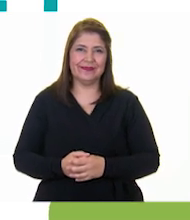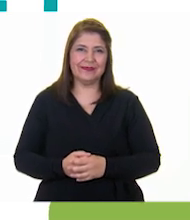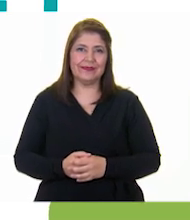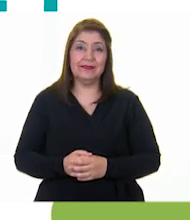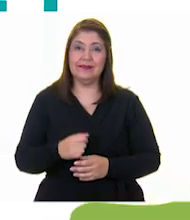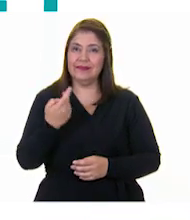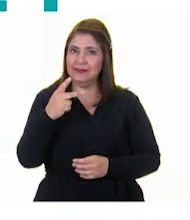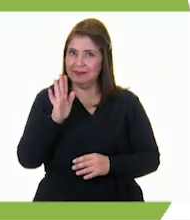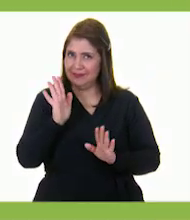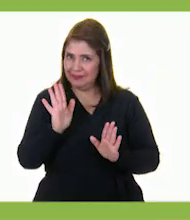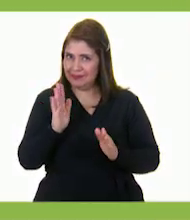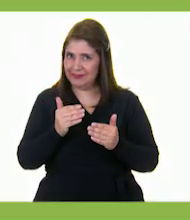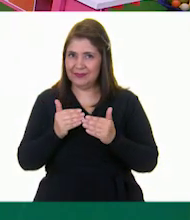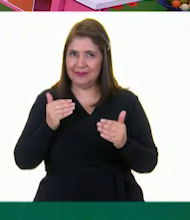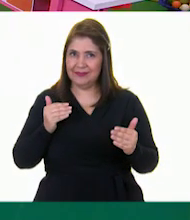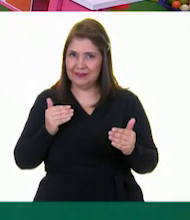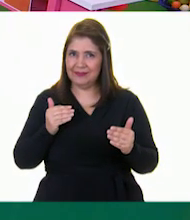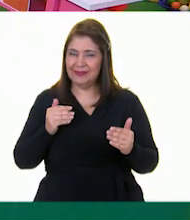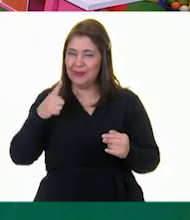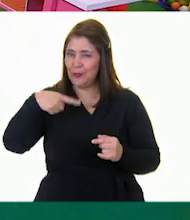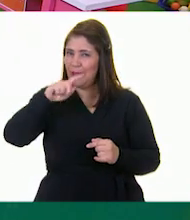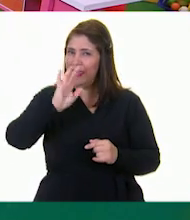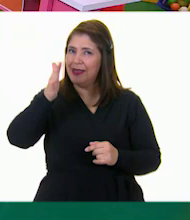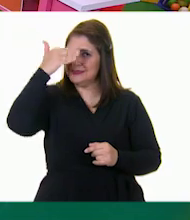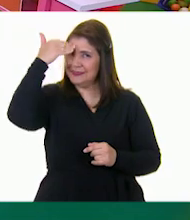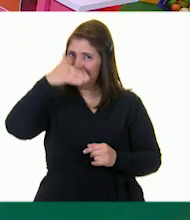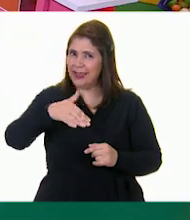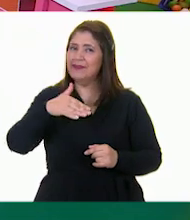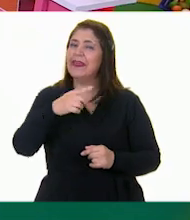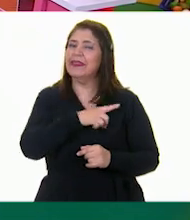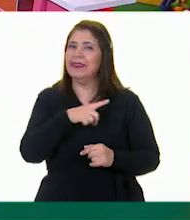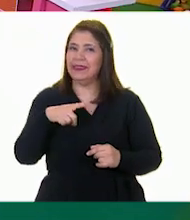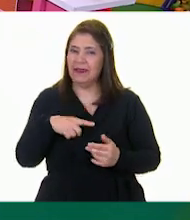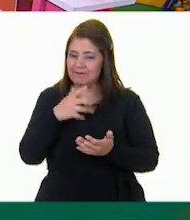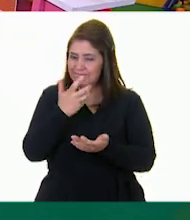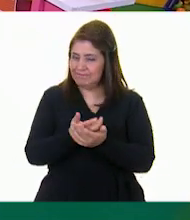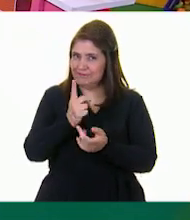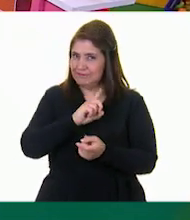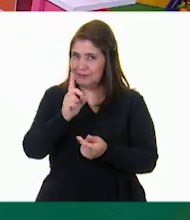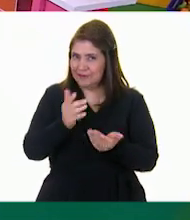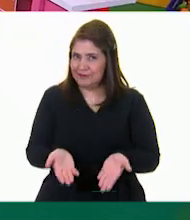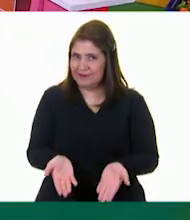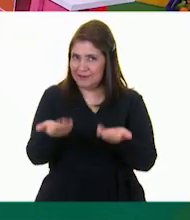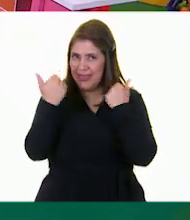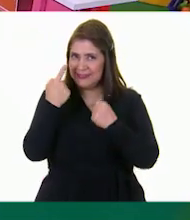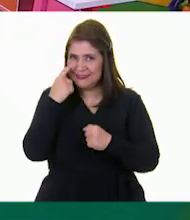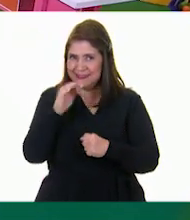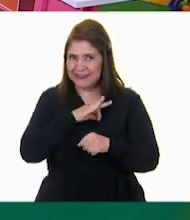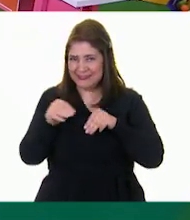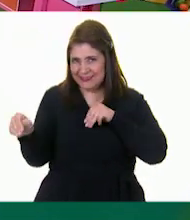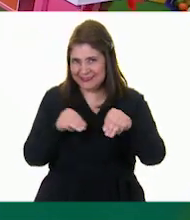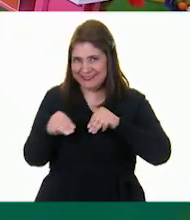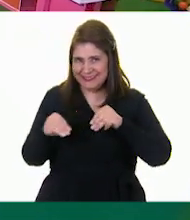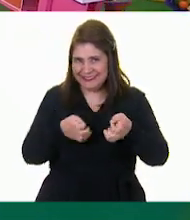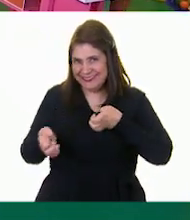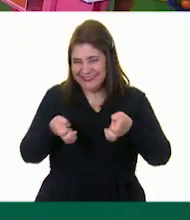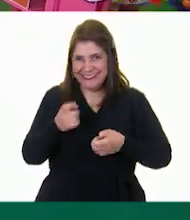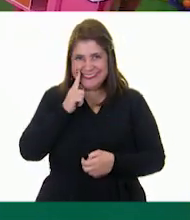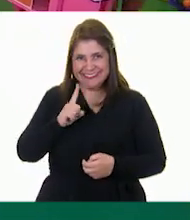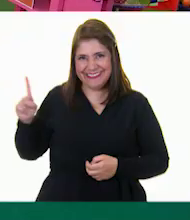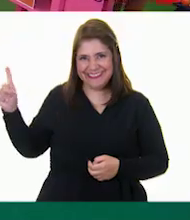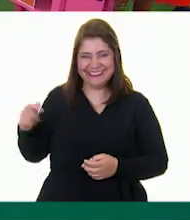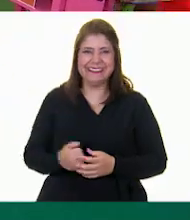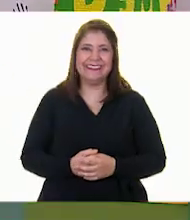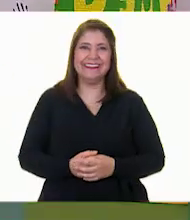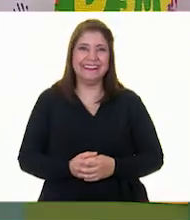Pero antes ya saben que sigue ¡Vamos! ¡Váganse de pie! ¡A movernos! ¡Vamos a movernos! ¡Vamos a movernos!